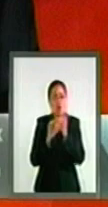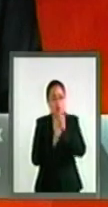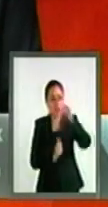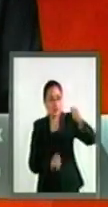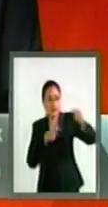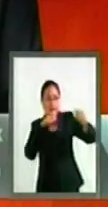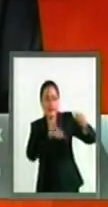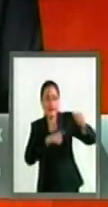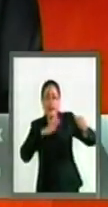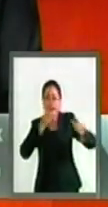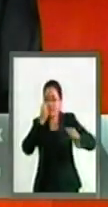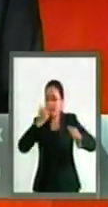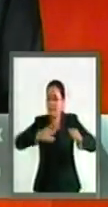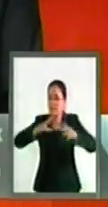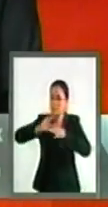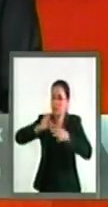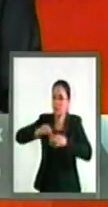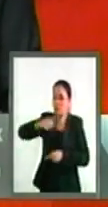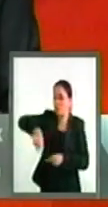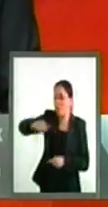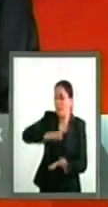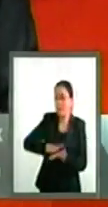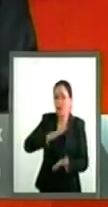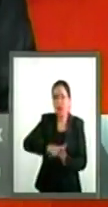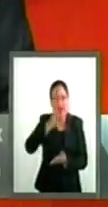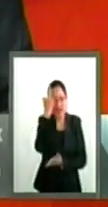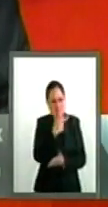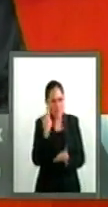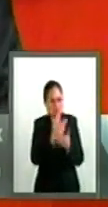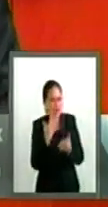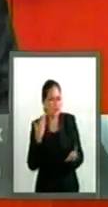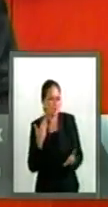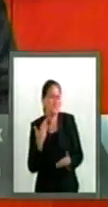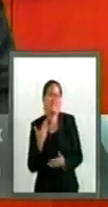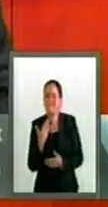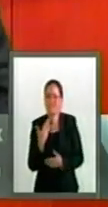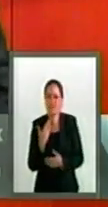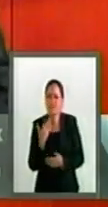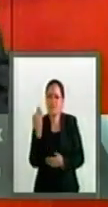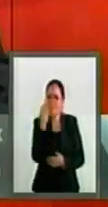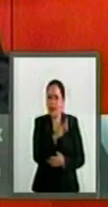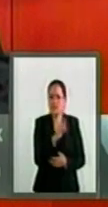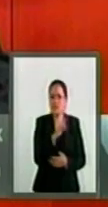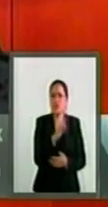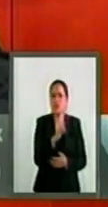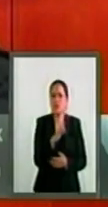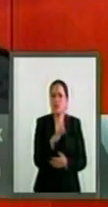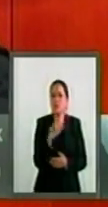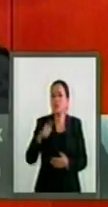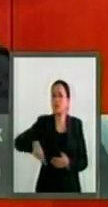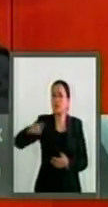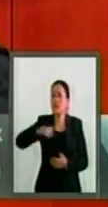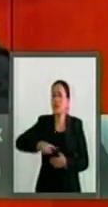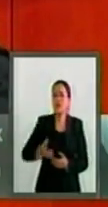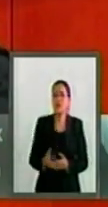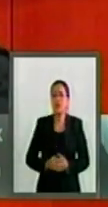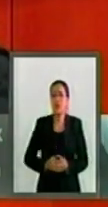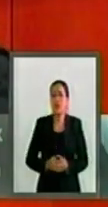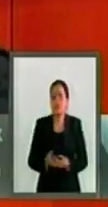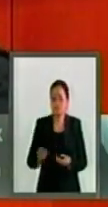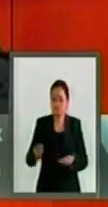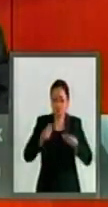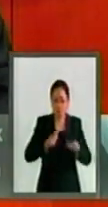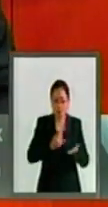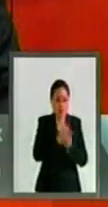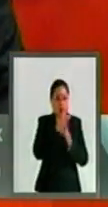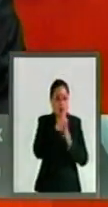Aquí dice el secretario que se aprobó con una gran revisión. Falso. Aquí entró el dictamen